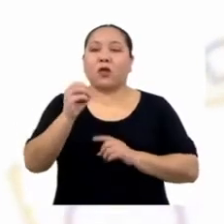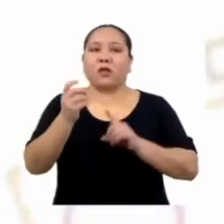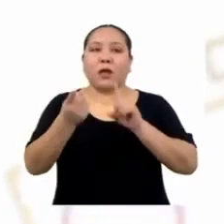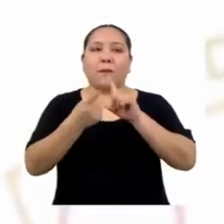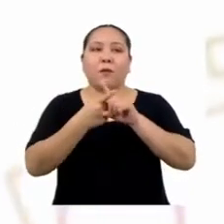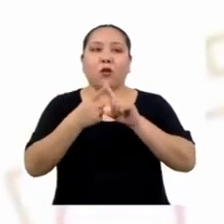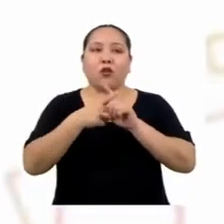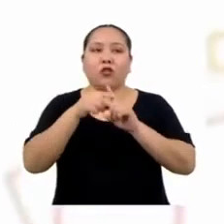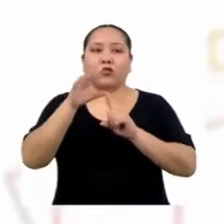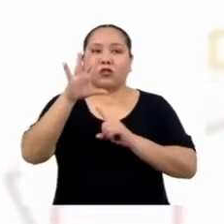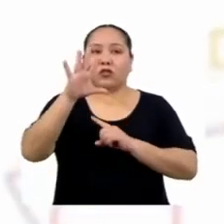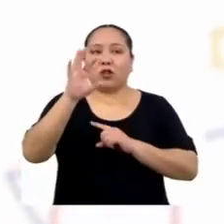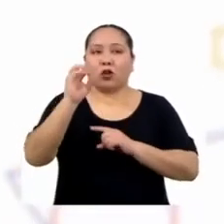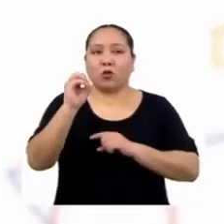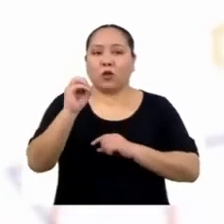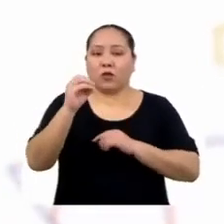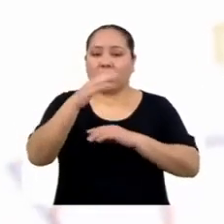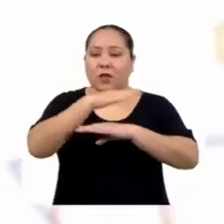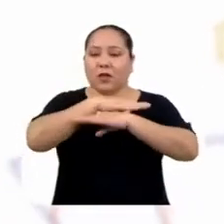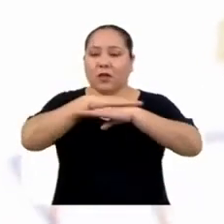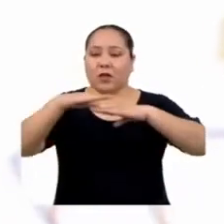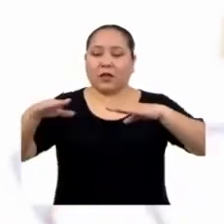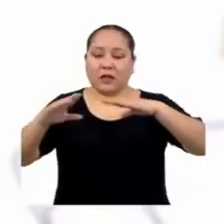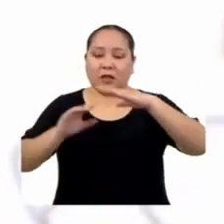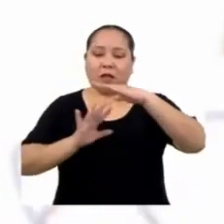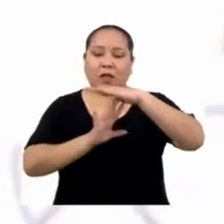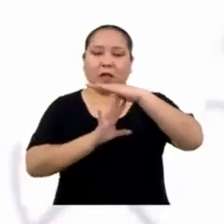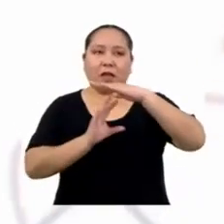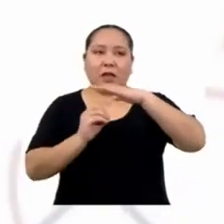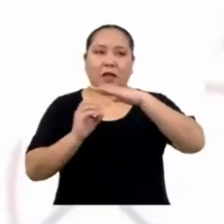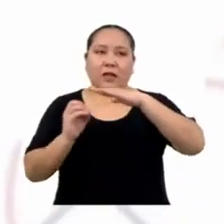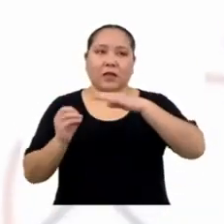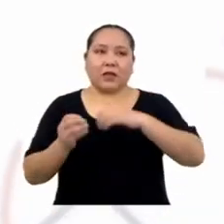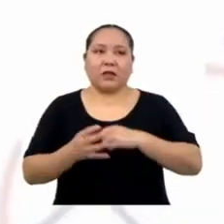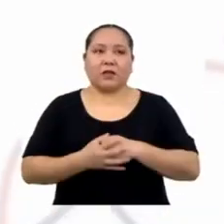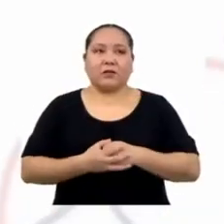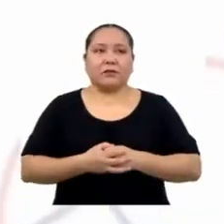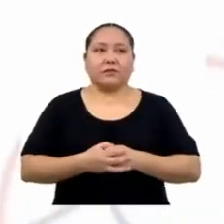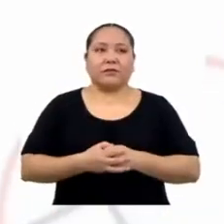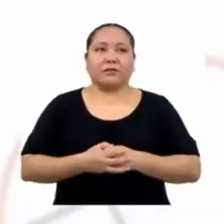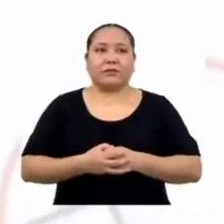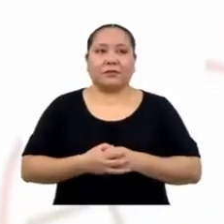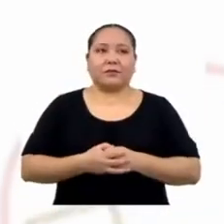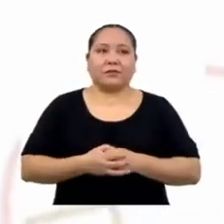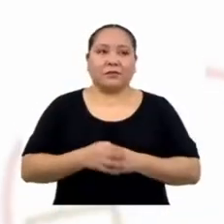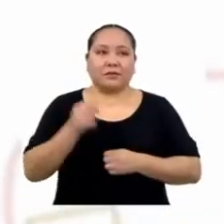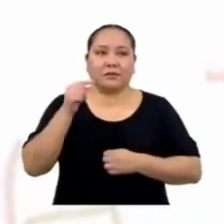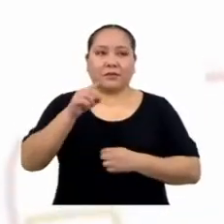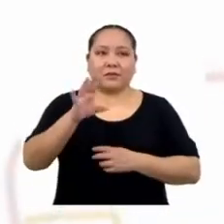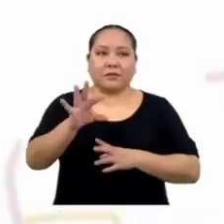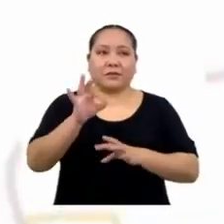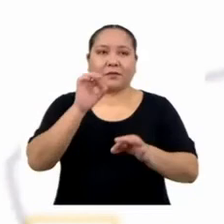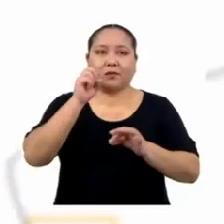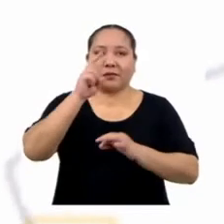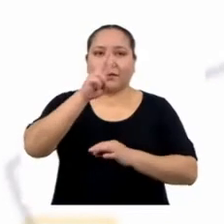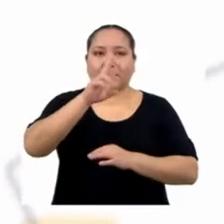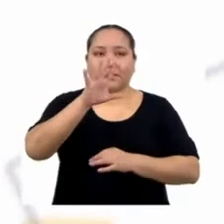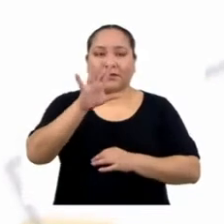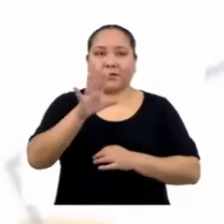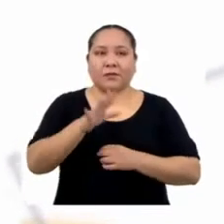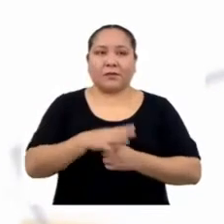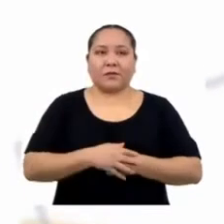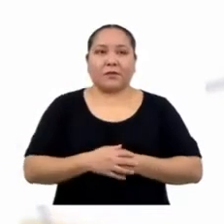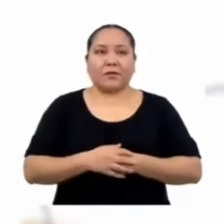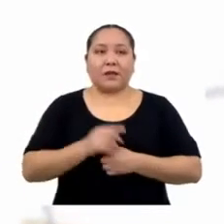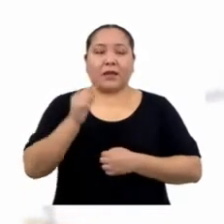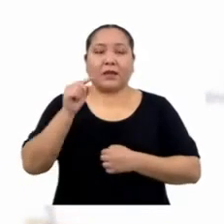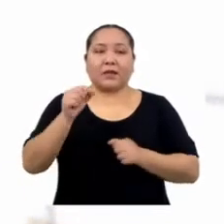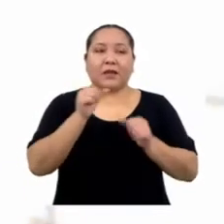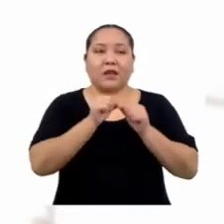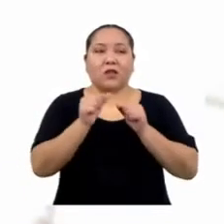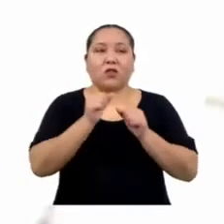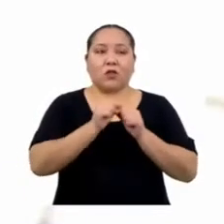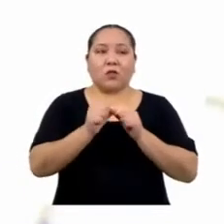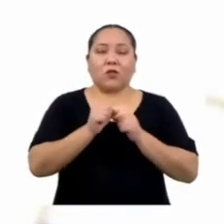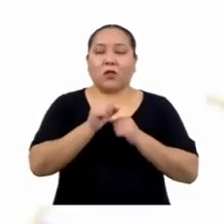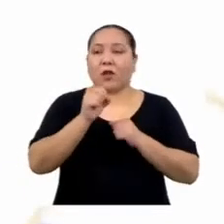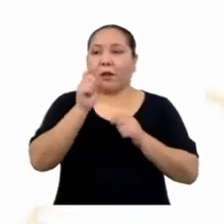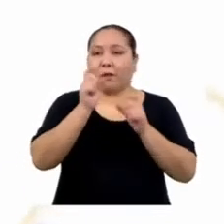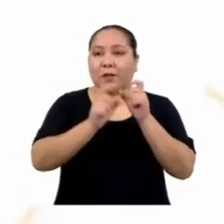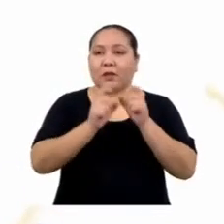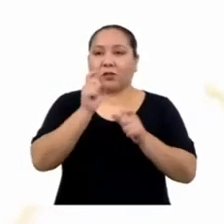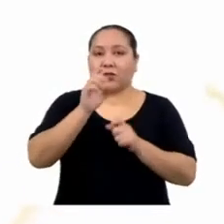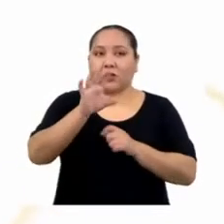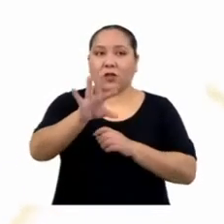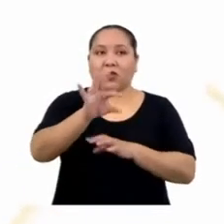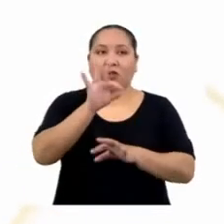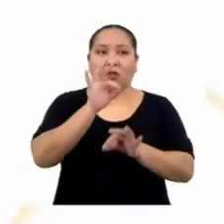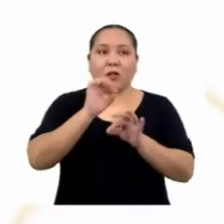Y lo dividimos entre 500 del total. Obtenemos así 25. Ese es el número de personas que hay que seleccionar en